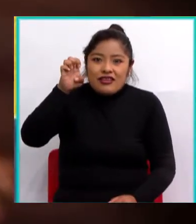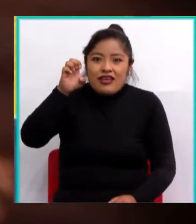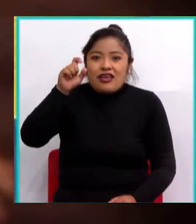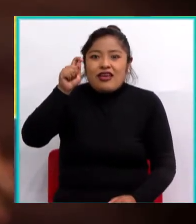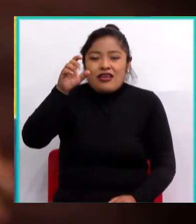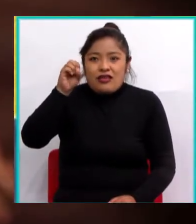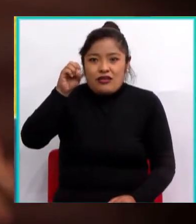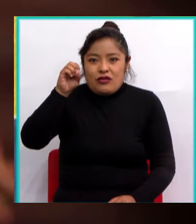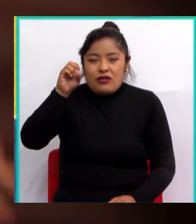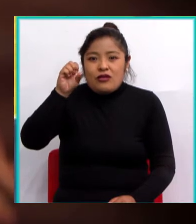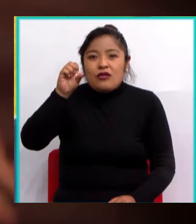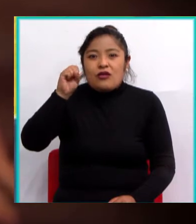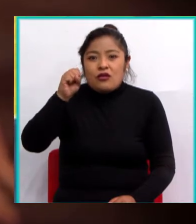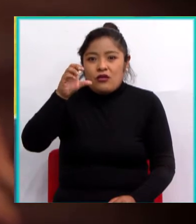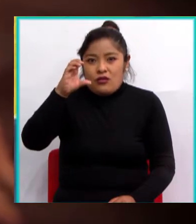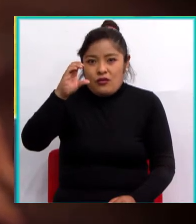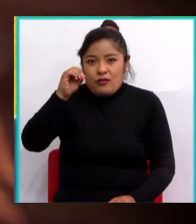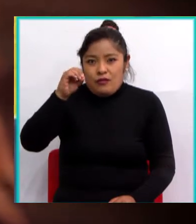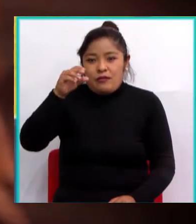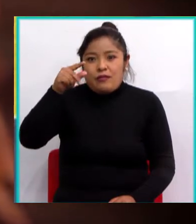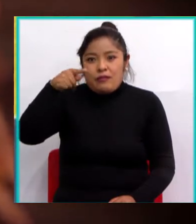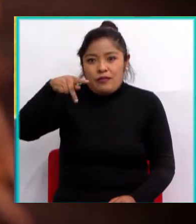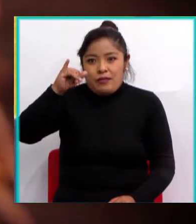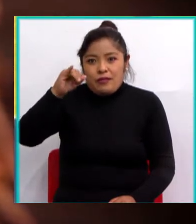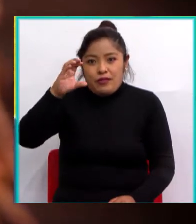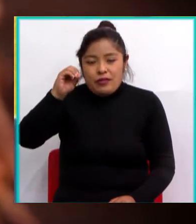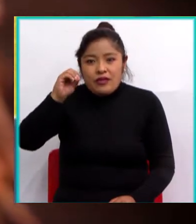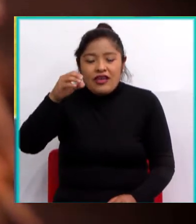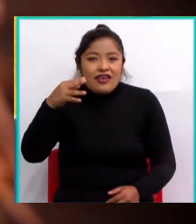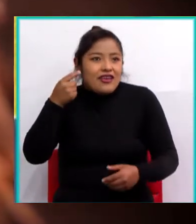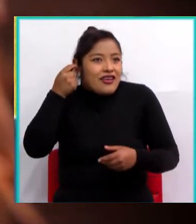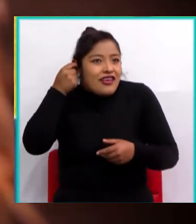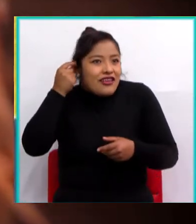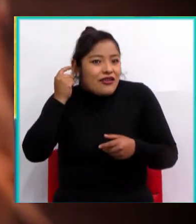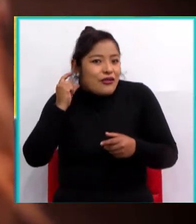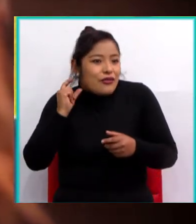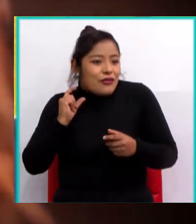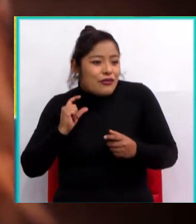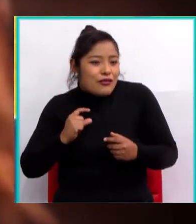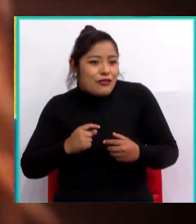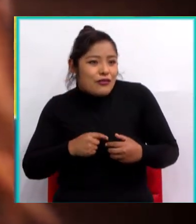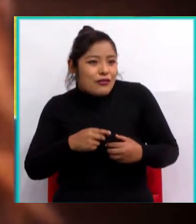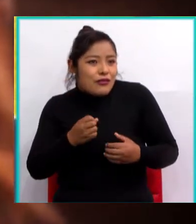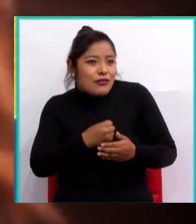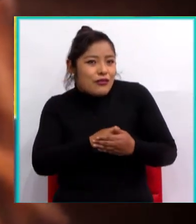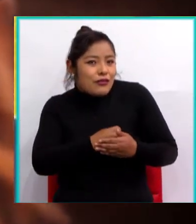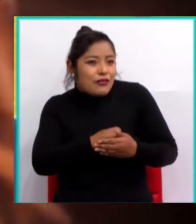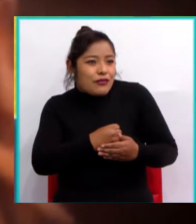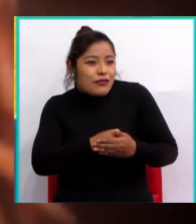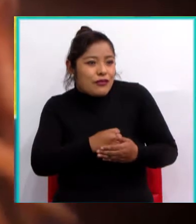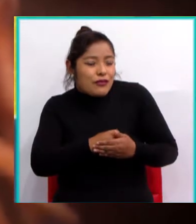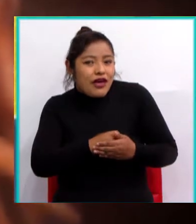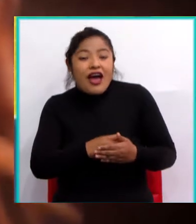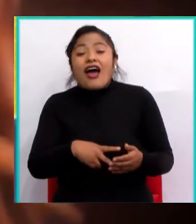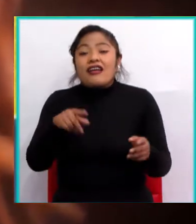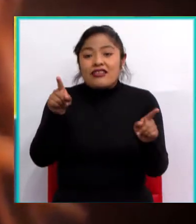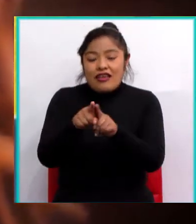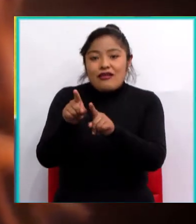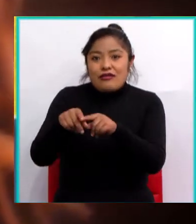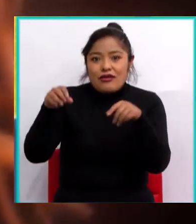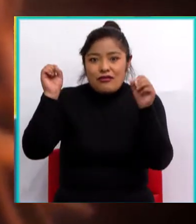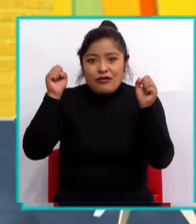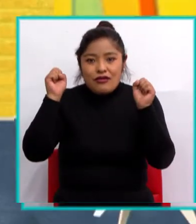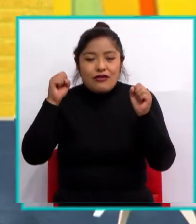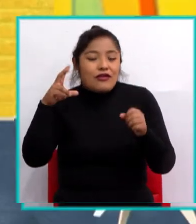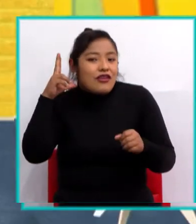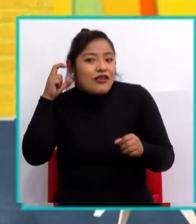amplificar el sonido de los latidos. También podemos verificar si nuestras pulsaciones están en buen